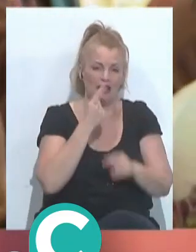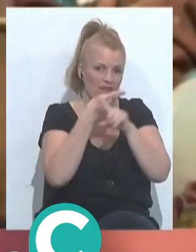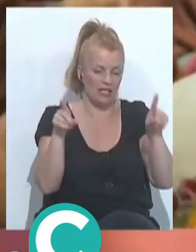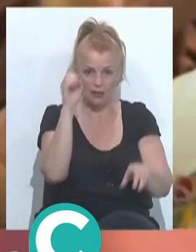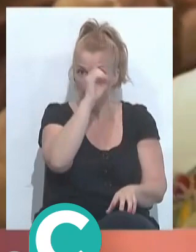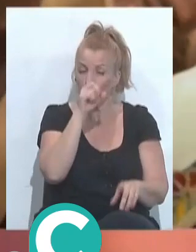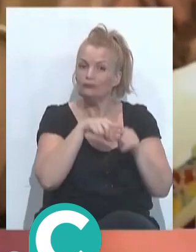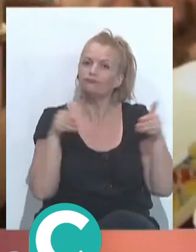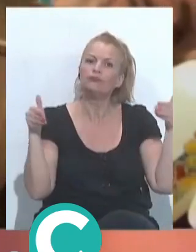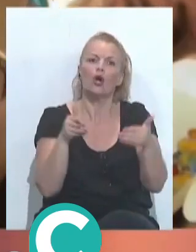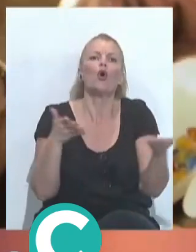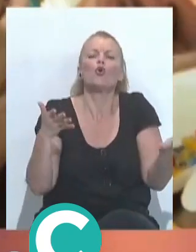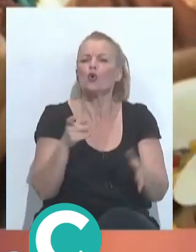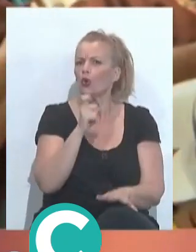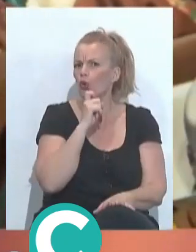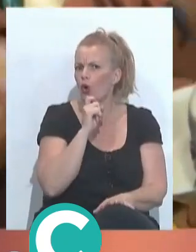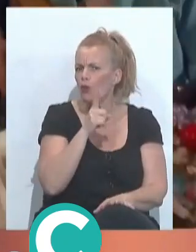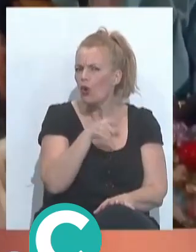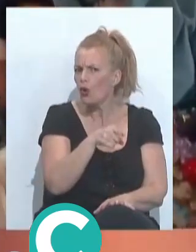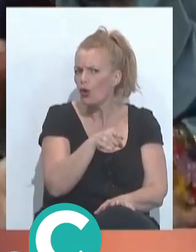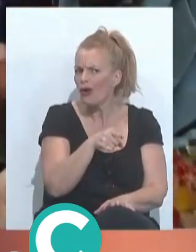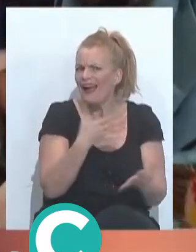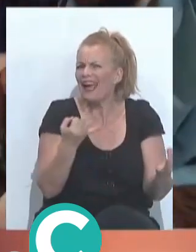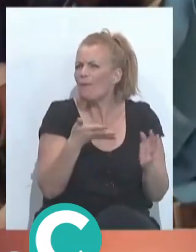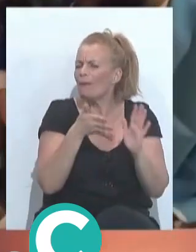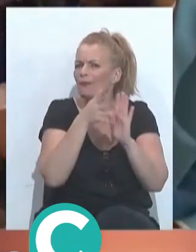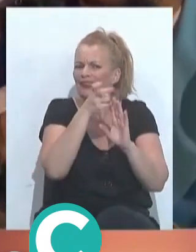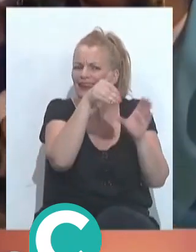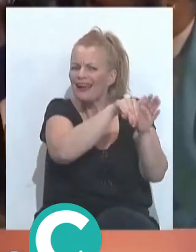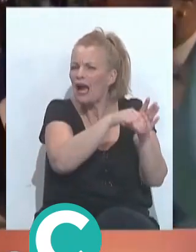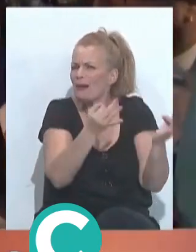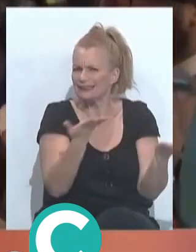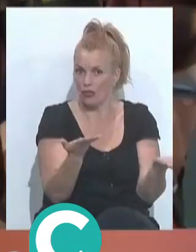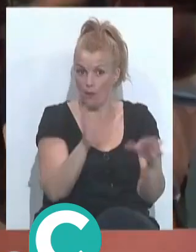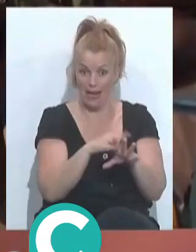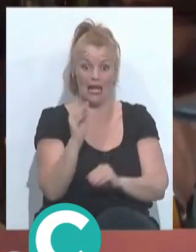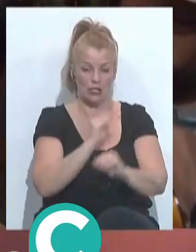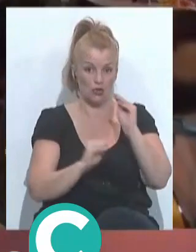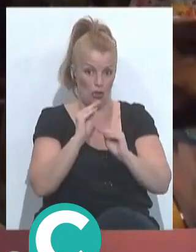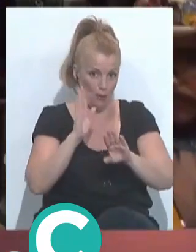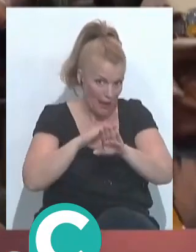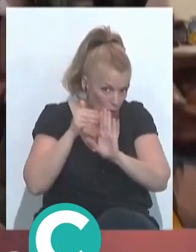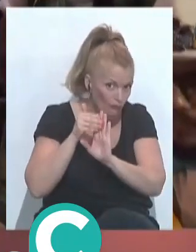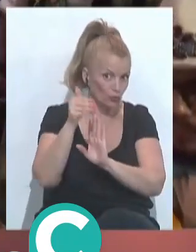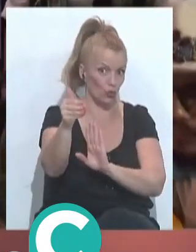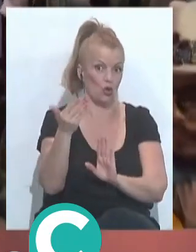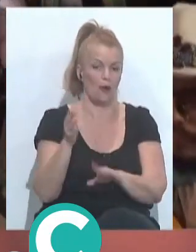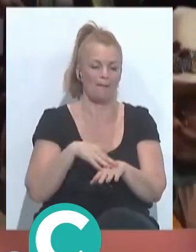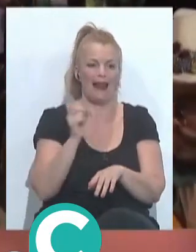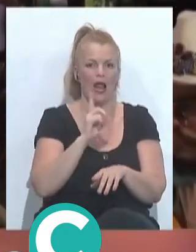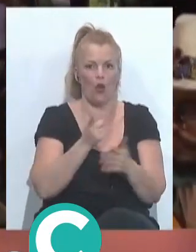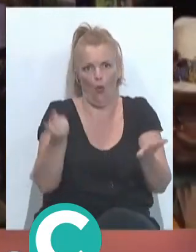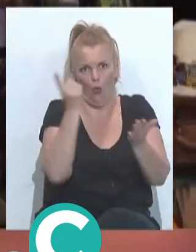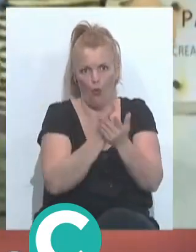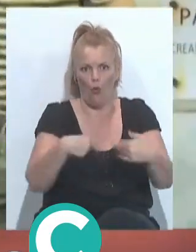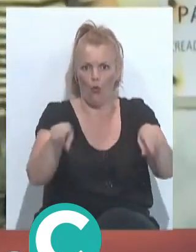poner el foco en cómo se ha llegado a eso y qué ha sucedido, sobre todo para solucionarlo de cara a los próximos años o que nos sirva de